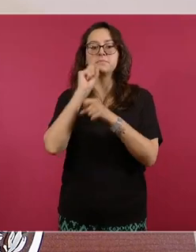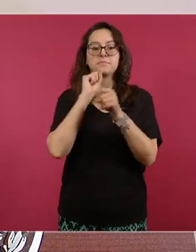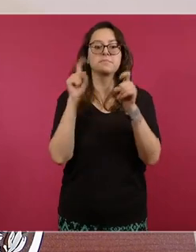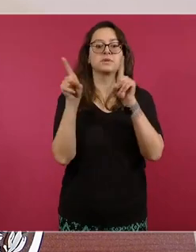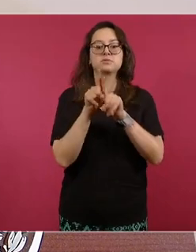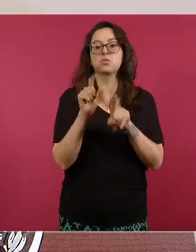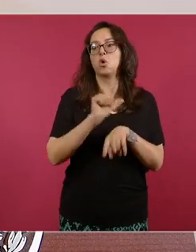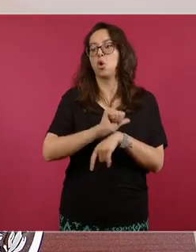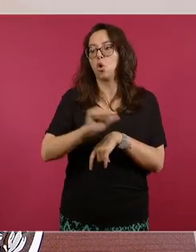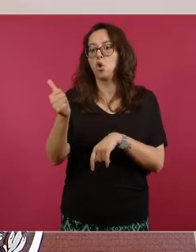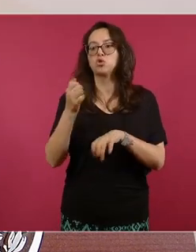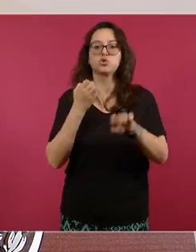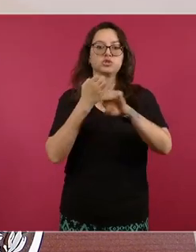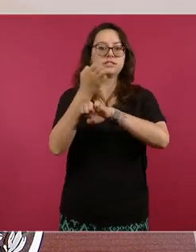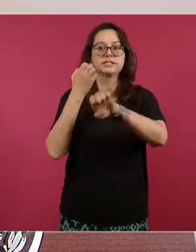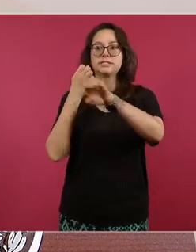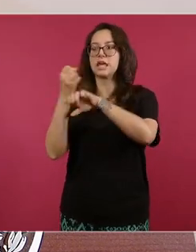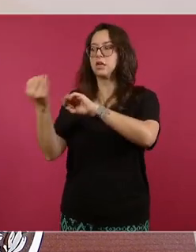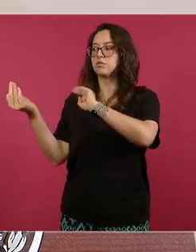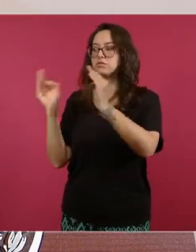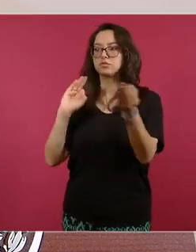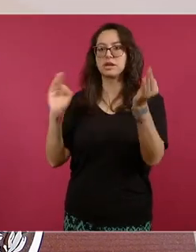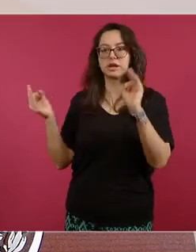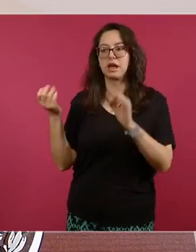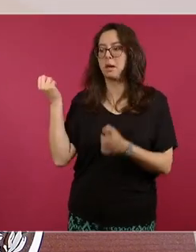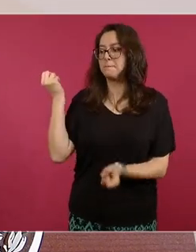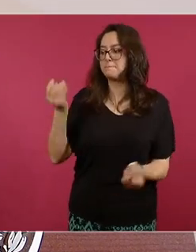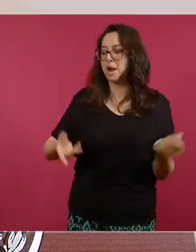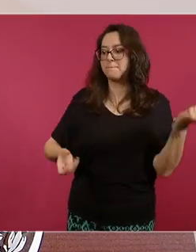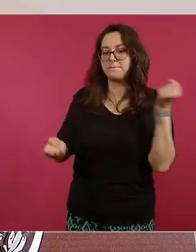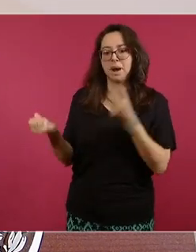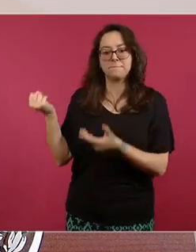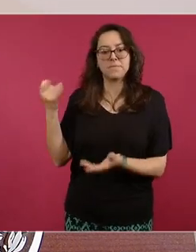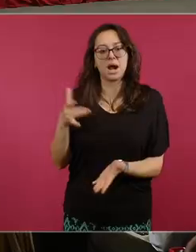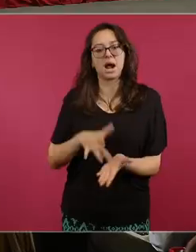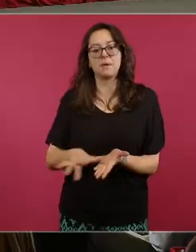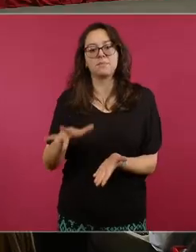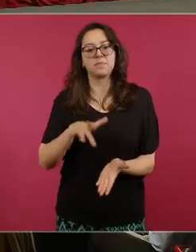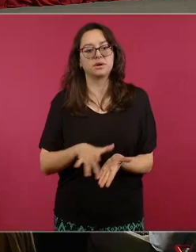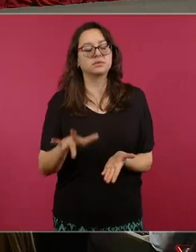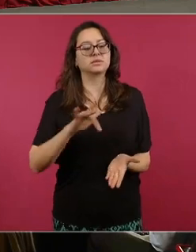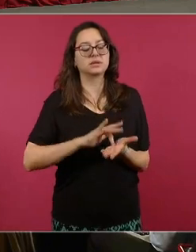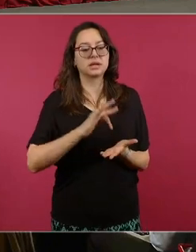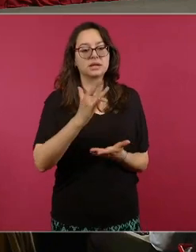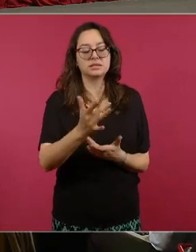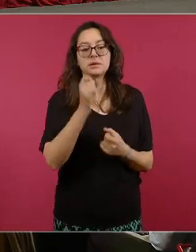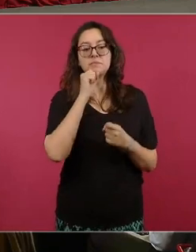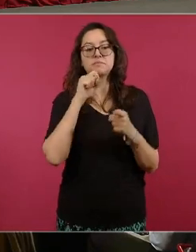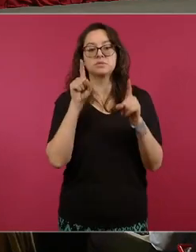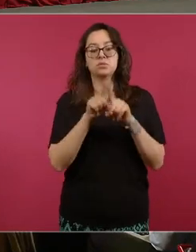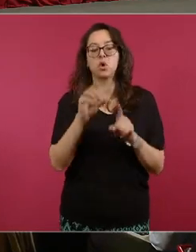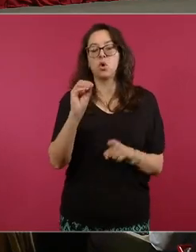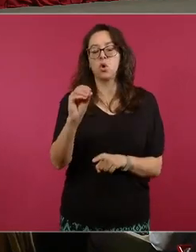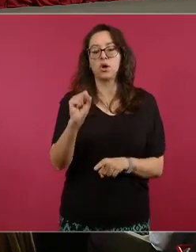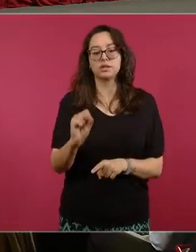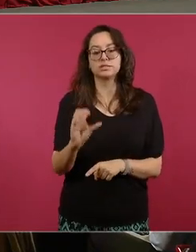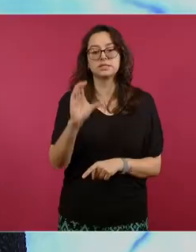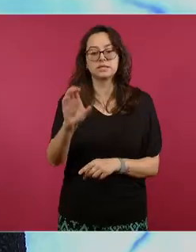de todo México que nos estuvieron apoyando en todo momento, organizaciones de la sociedad civil,